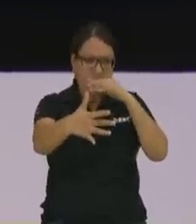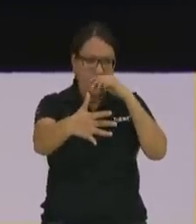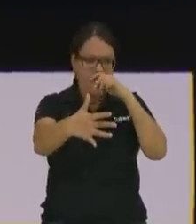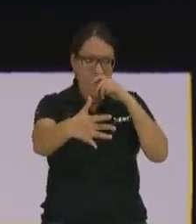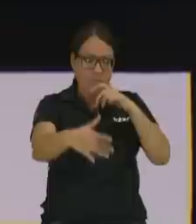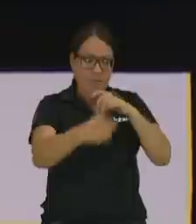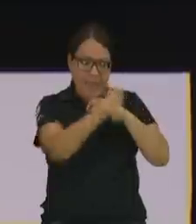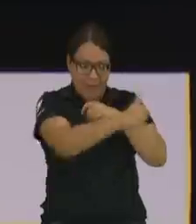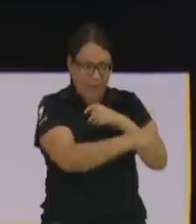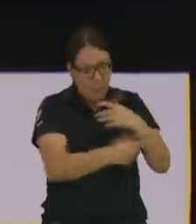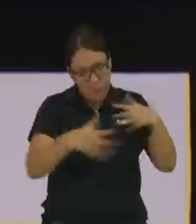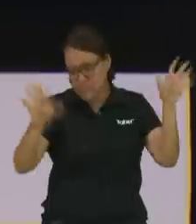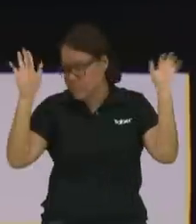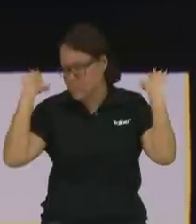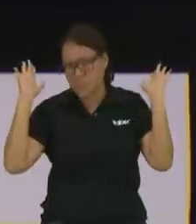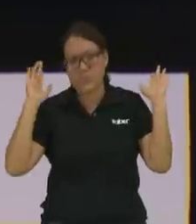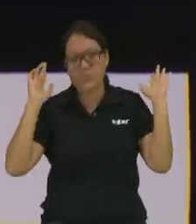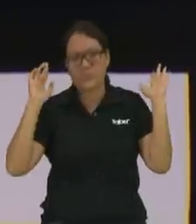vean como sale